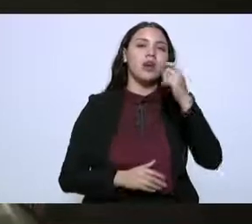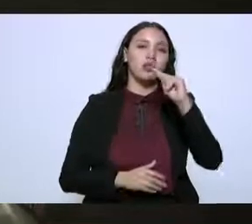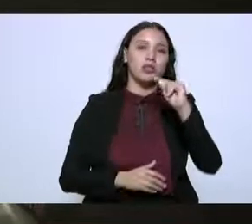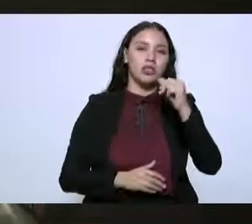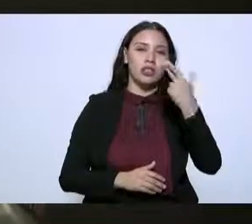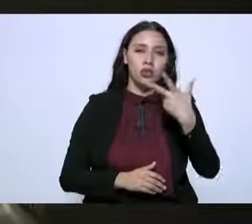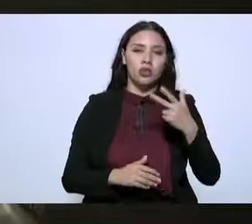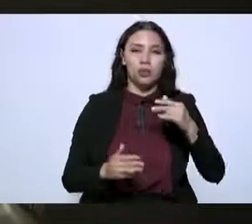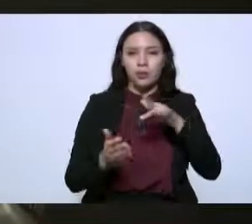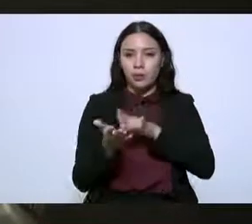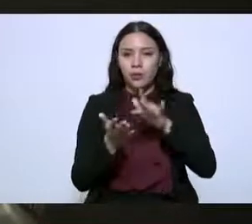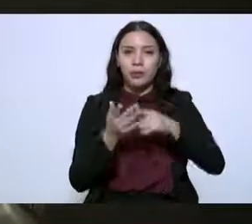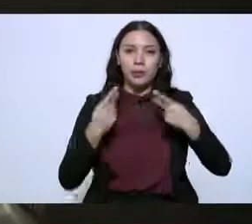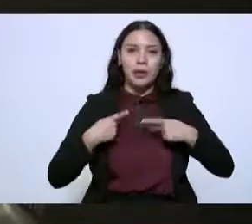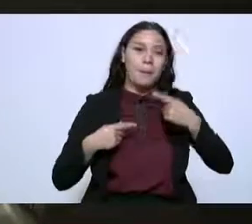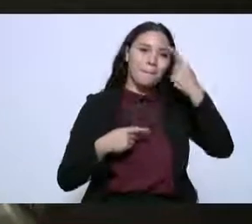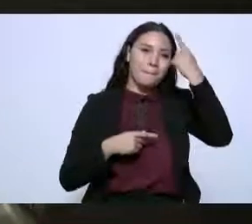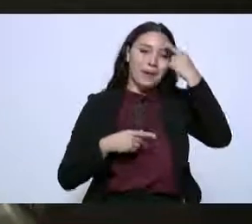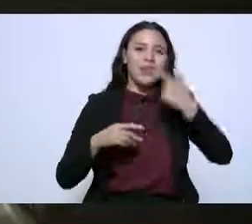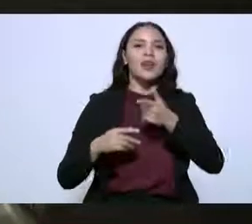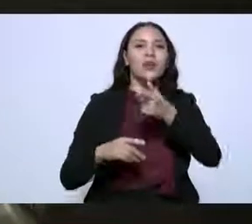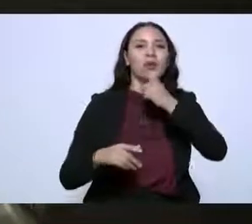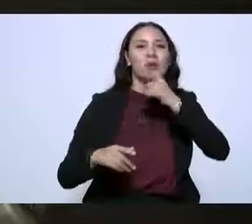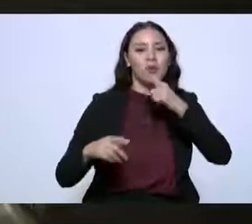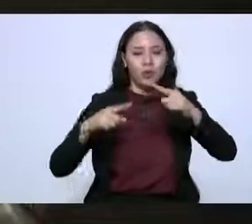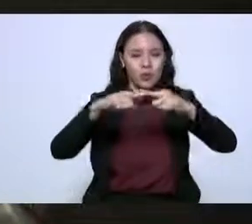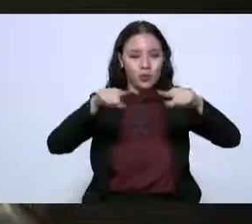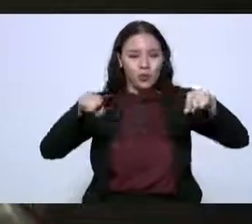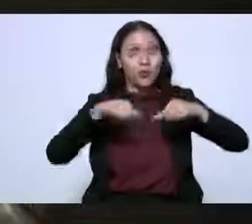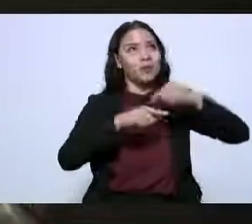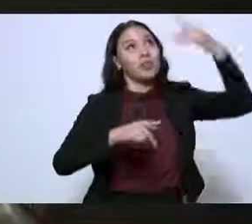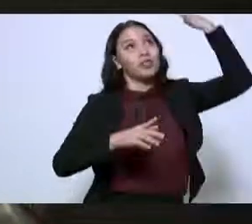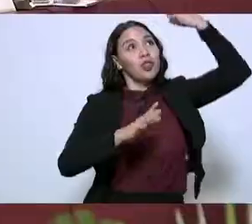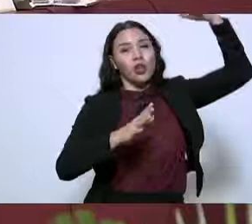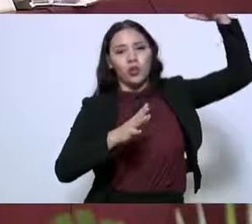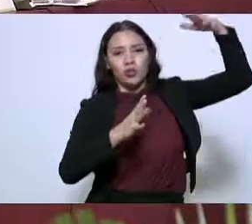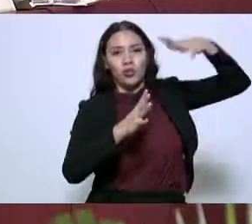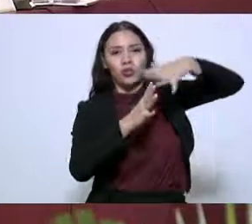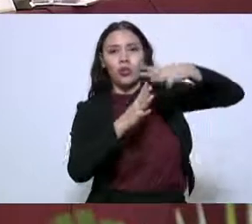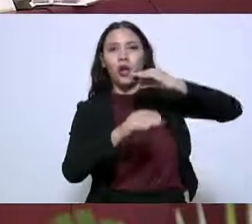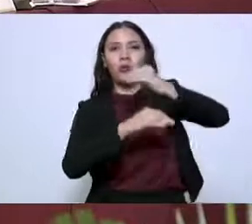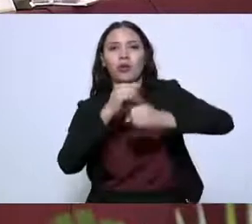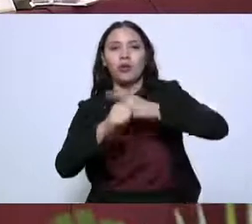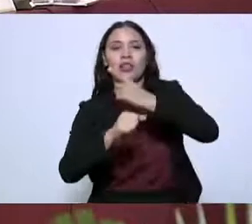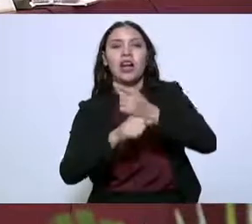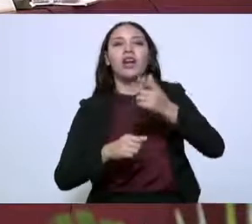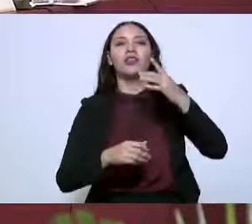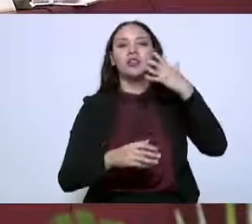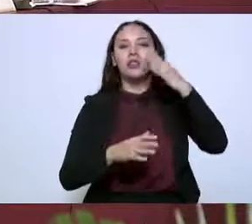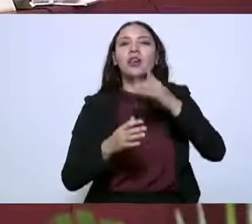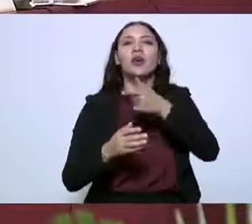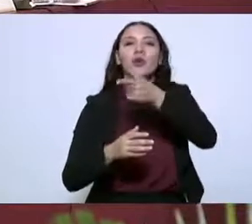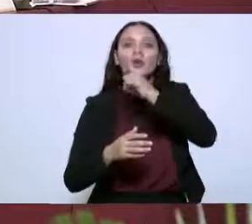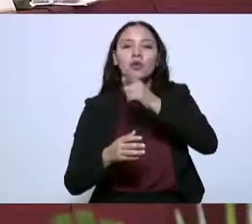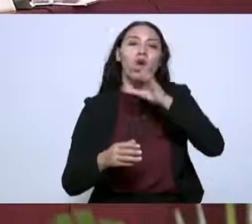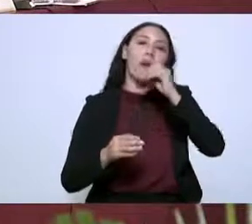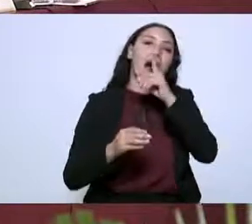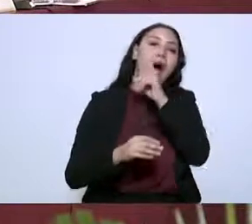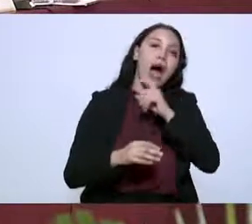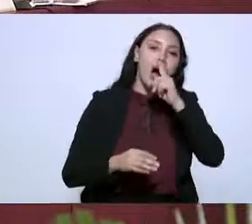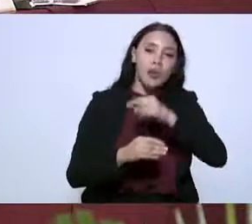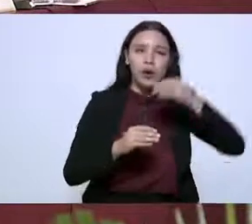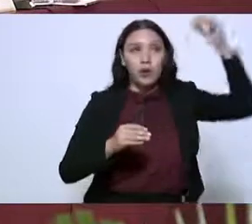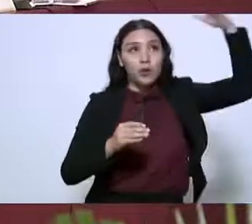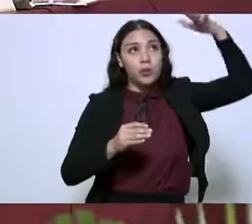programa con paneles solares, para la generación distribuida para bombeo de agua y para casas rurales.